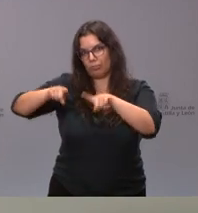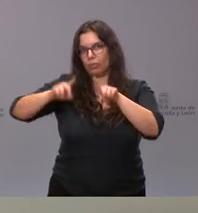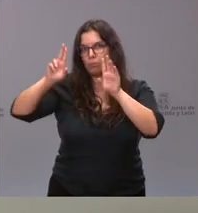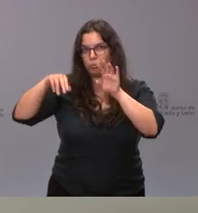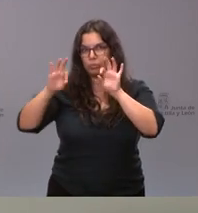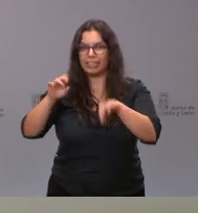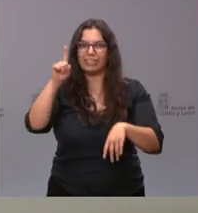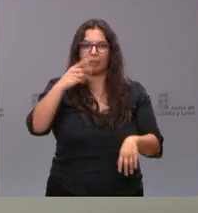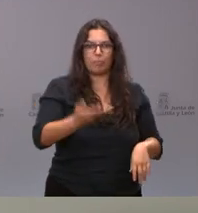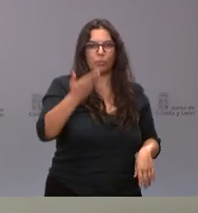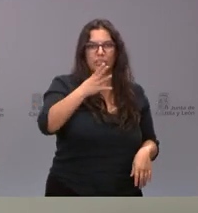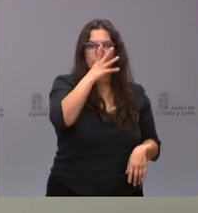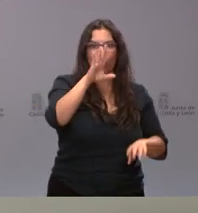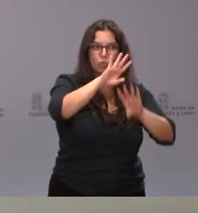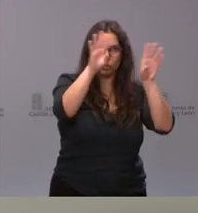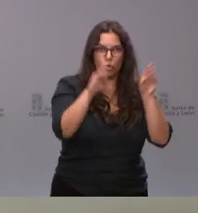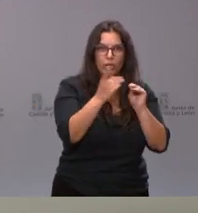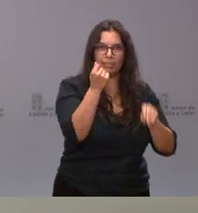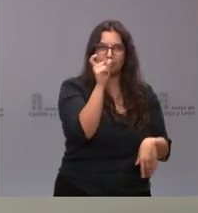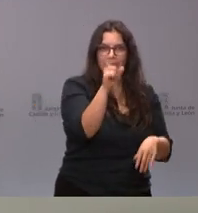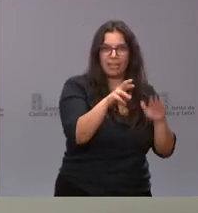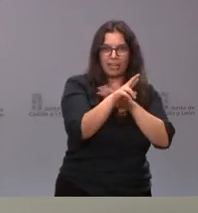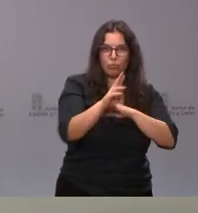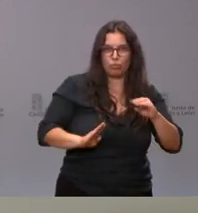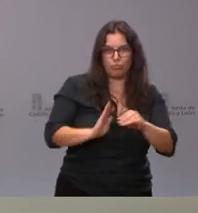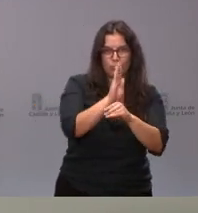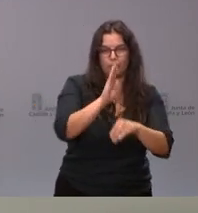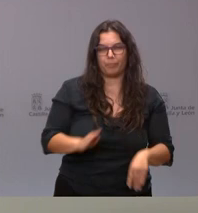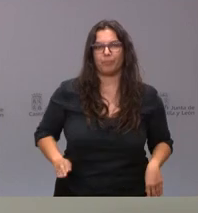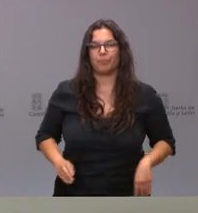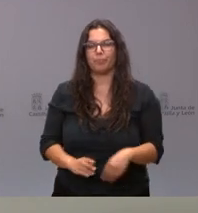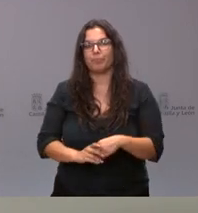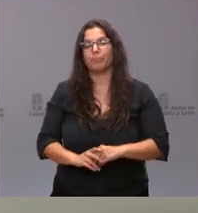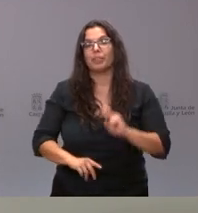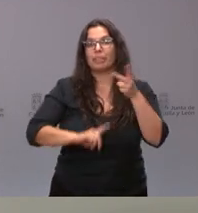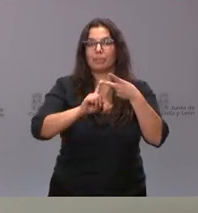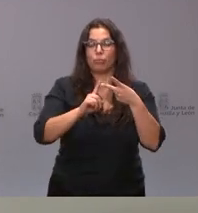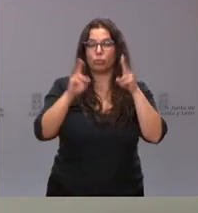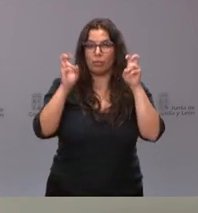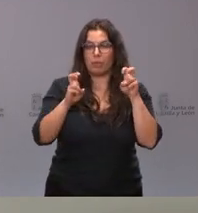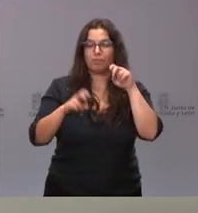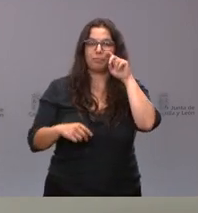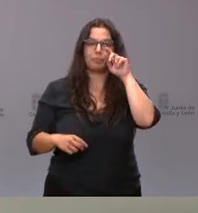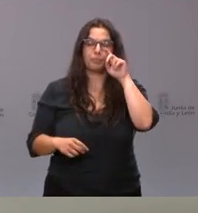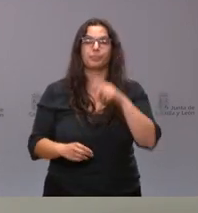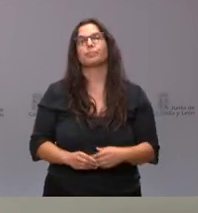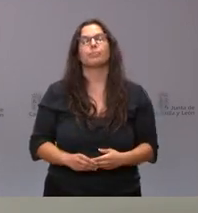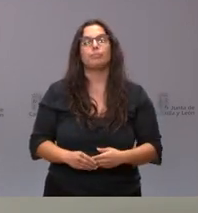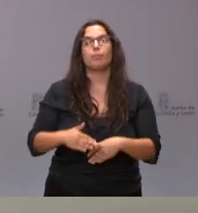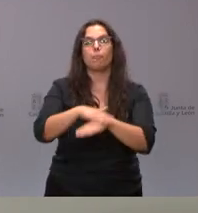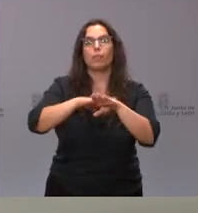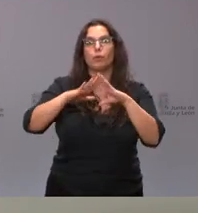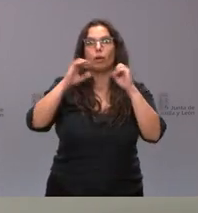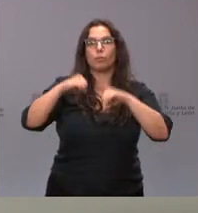como por el importe total de los recursos destinados a esta finalidad. Una segunda cuestión es que el Gobierno ha